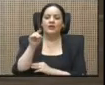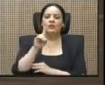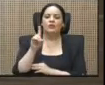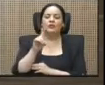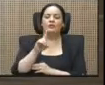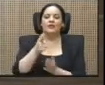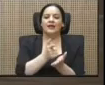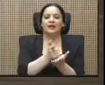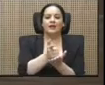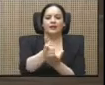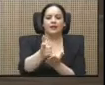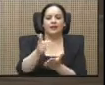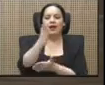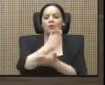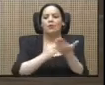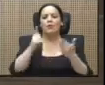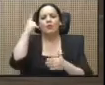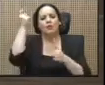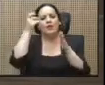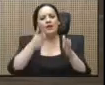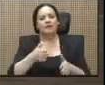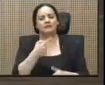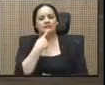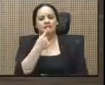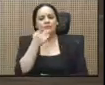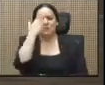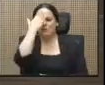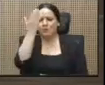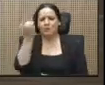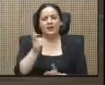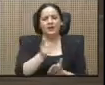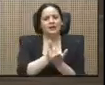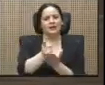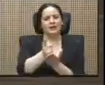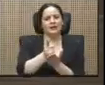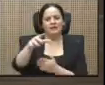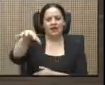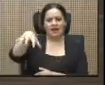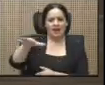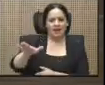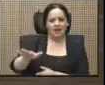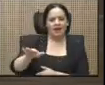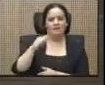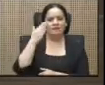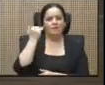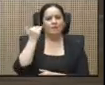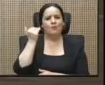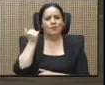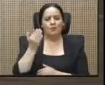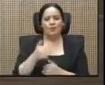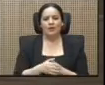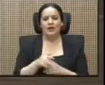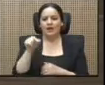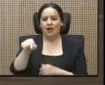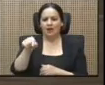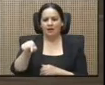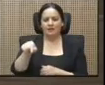Y algunos guanacastecos dirán, ¿por qué ubicadas en Liberia normalmente, que es